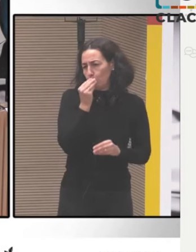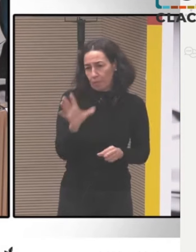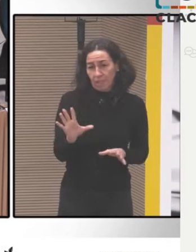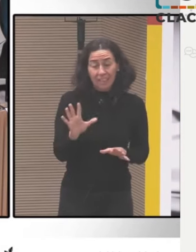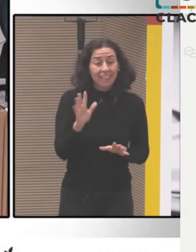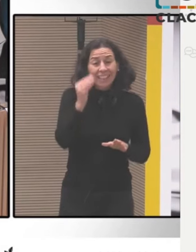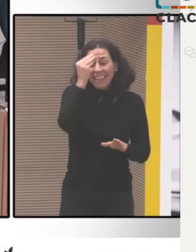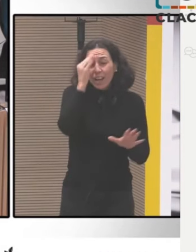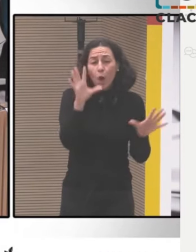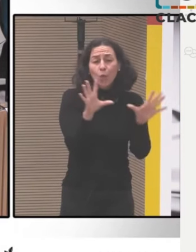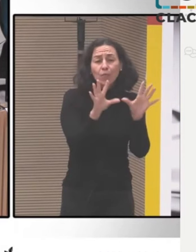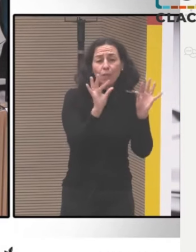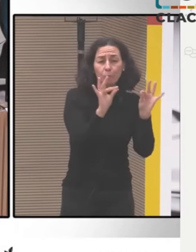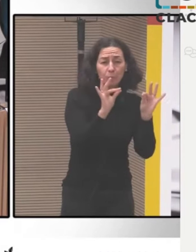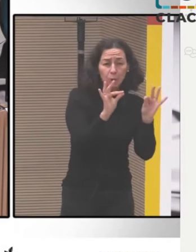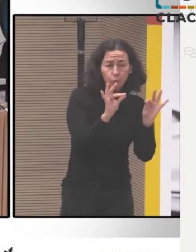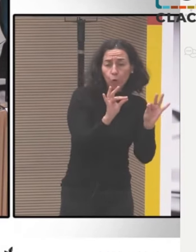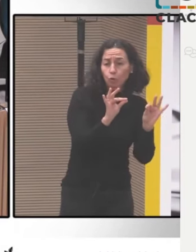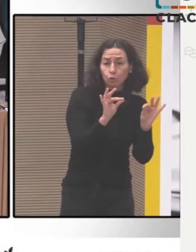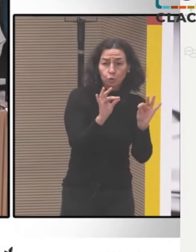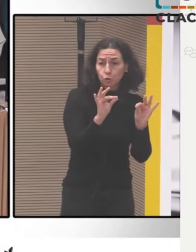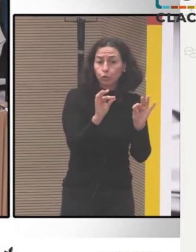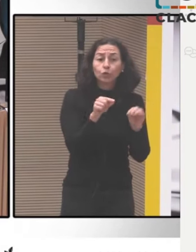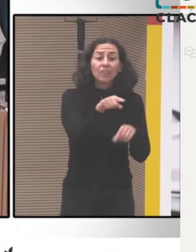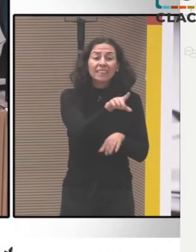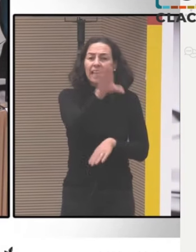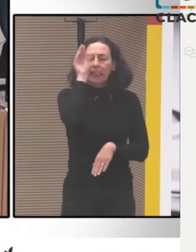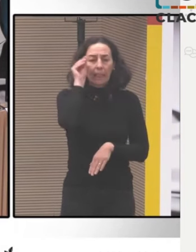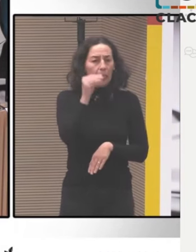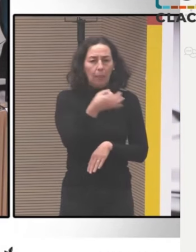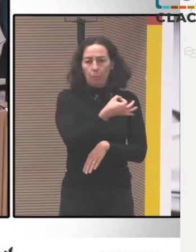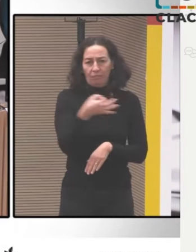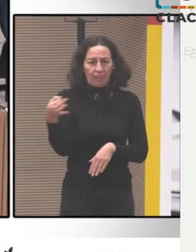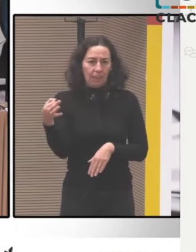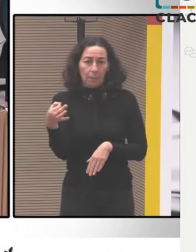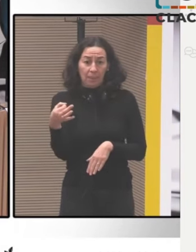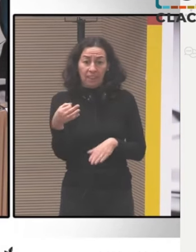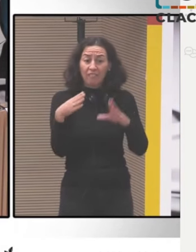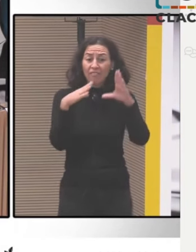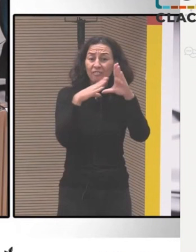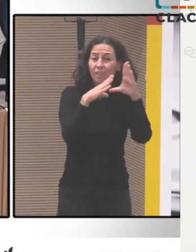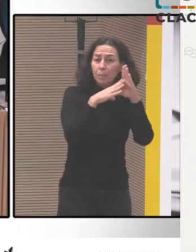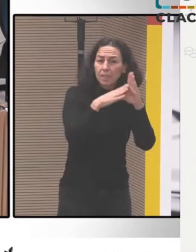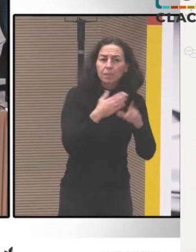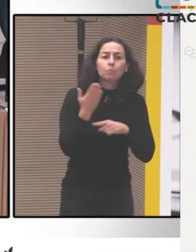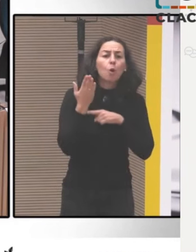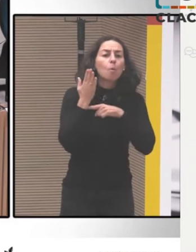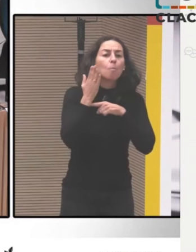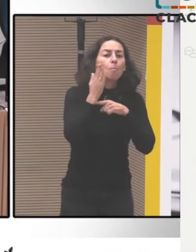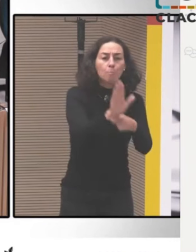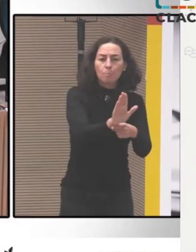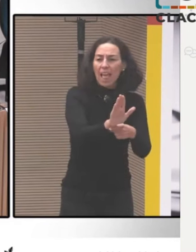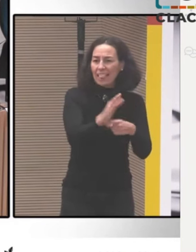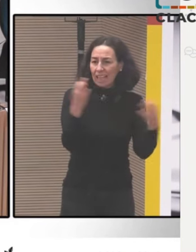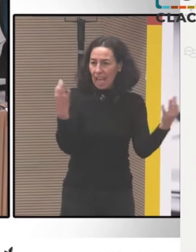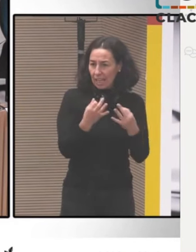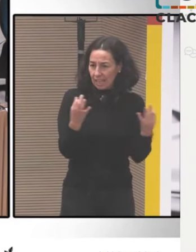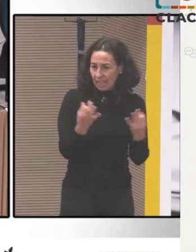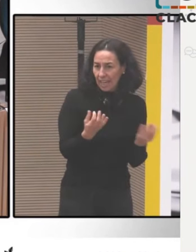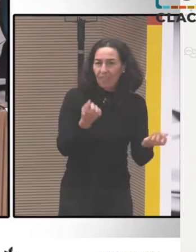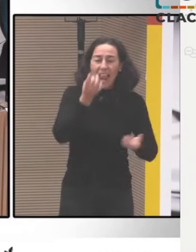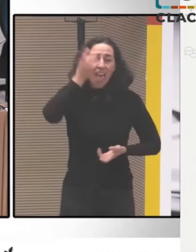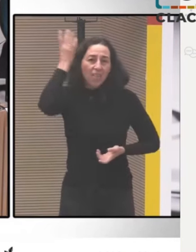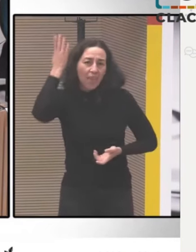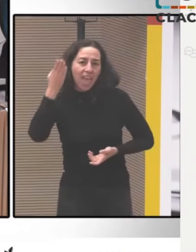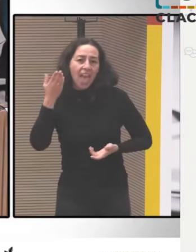ha sido movilizada por las mujeres indígenas en el sentido de entender que ese proceso también de